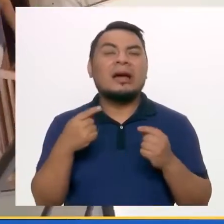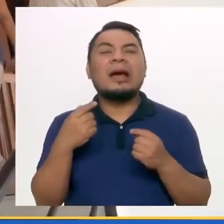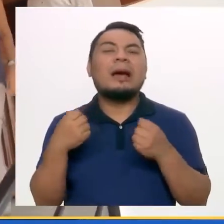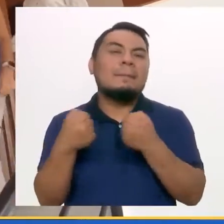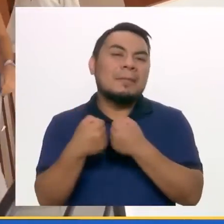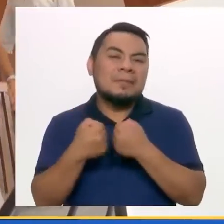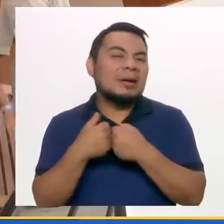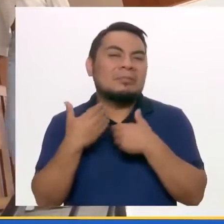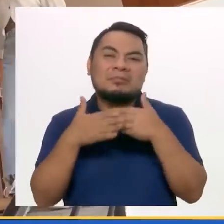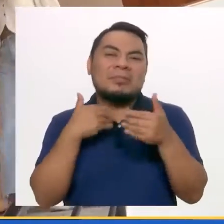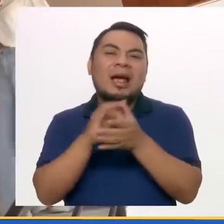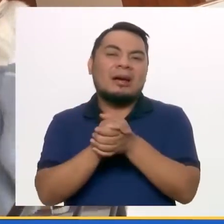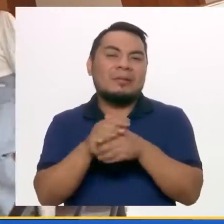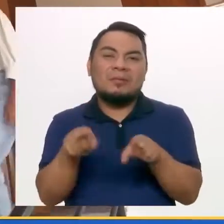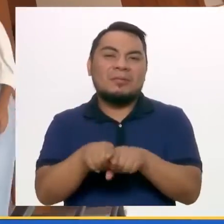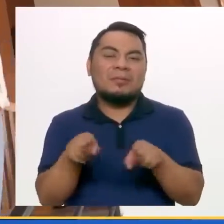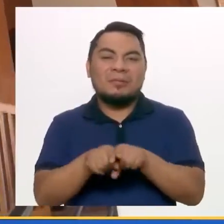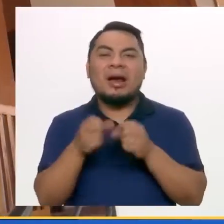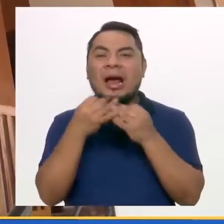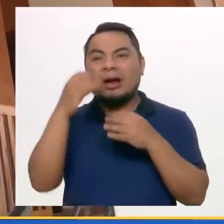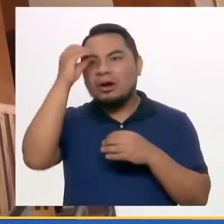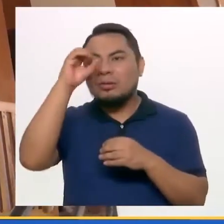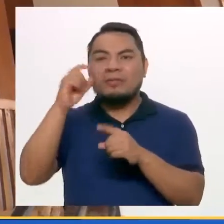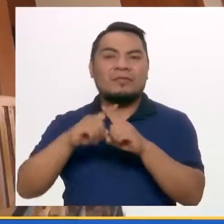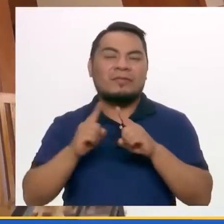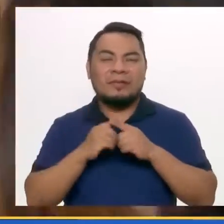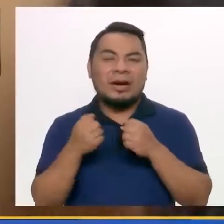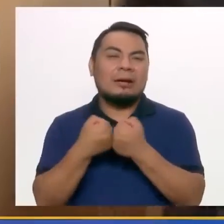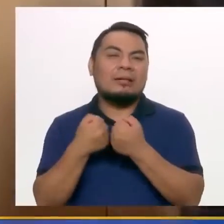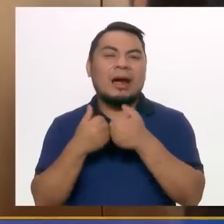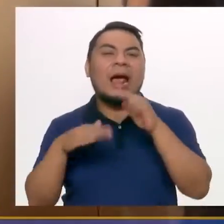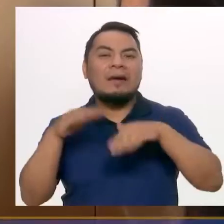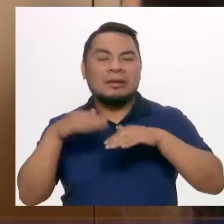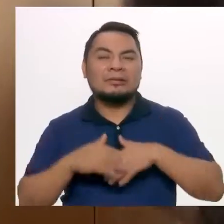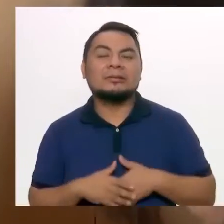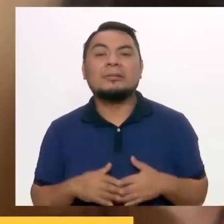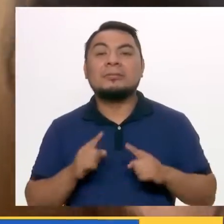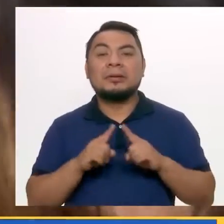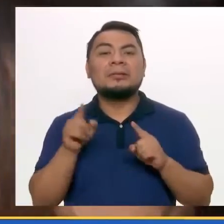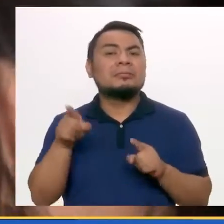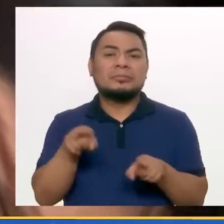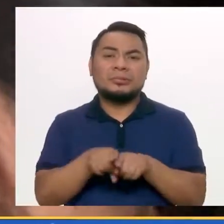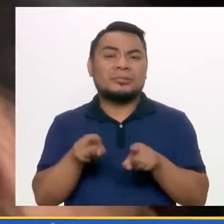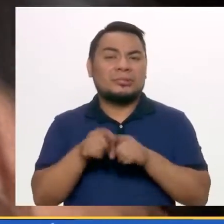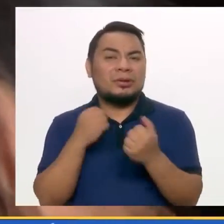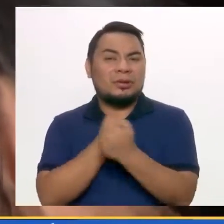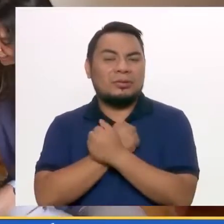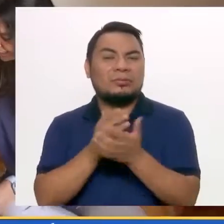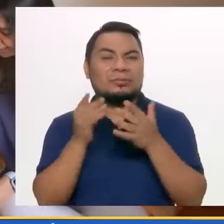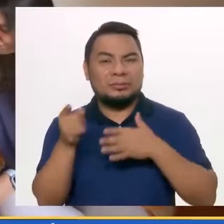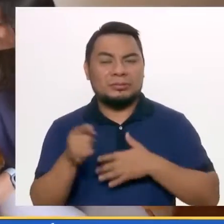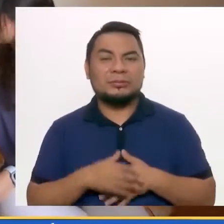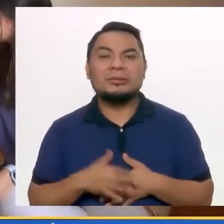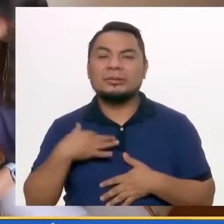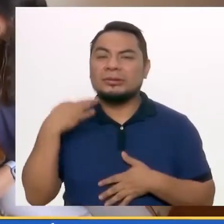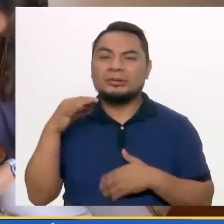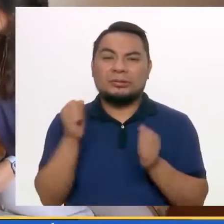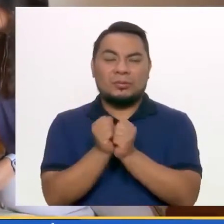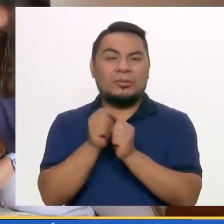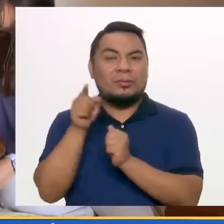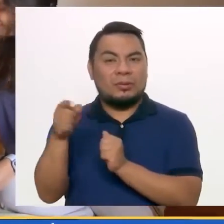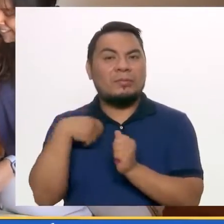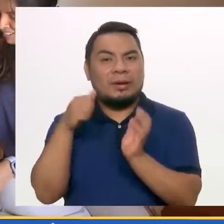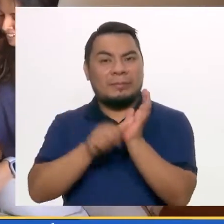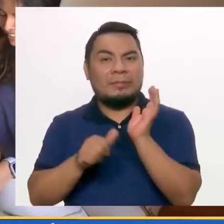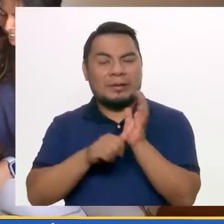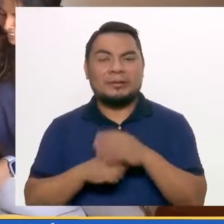choques, como todas amigas que siempre hemos chocado, pero a pesar de eso la estimo y la amo mucho y siempre